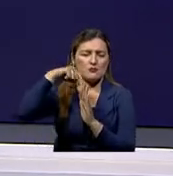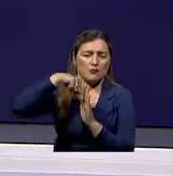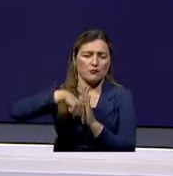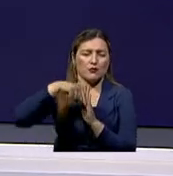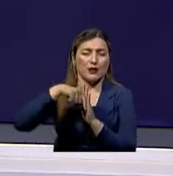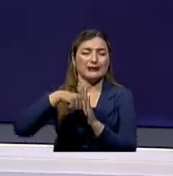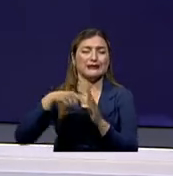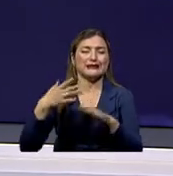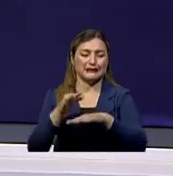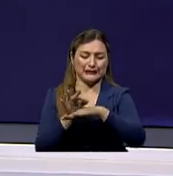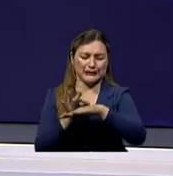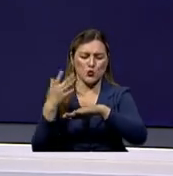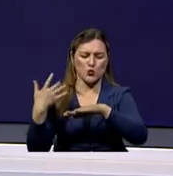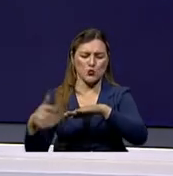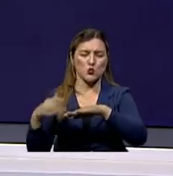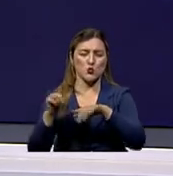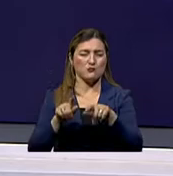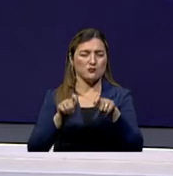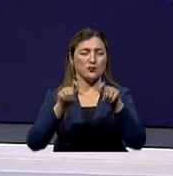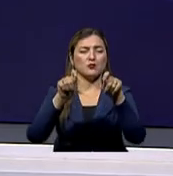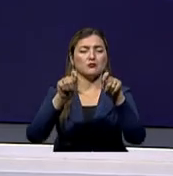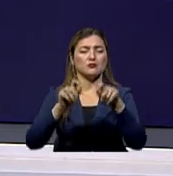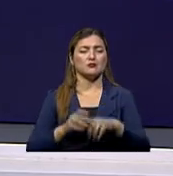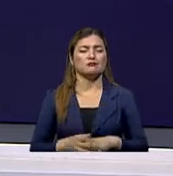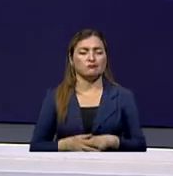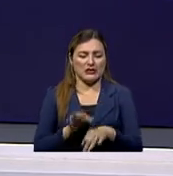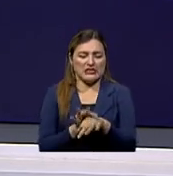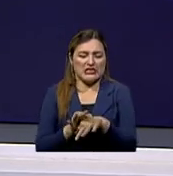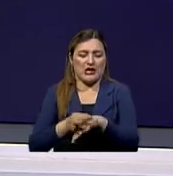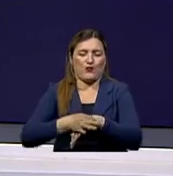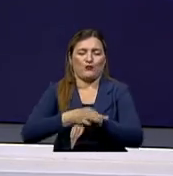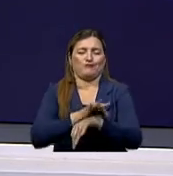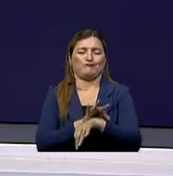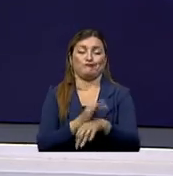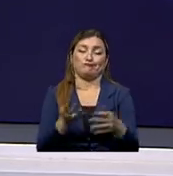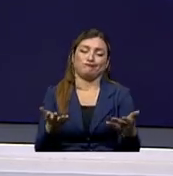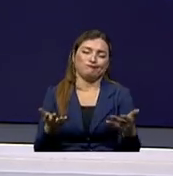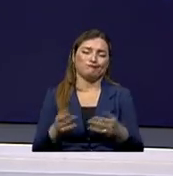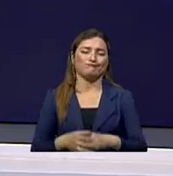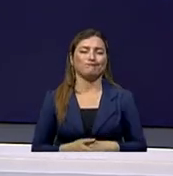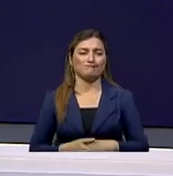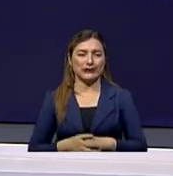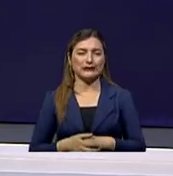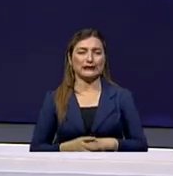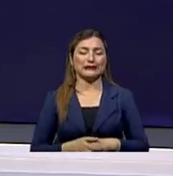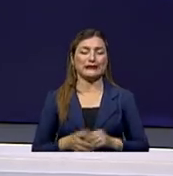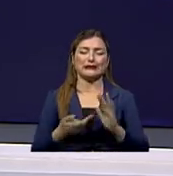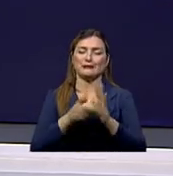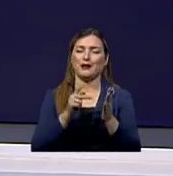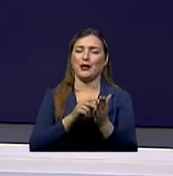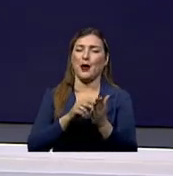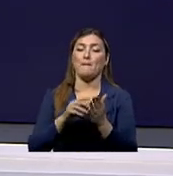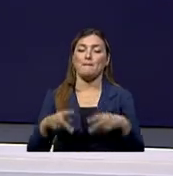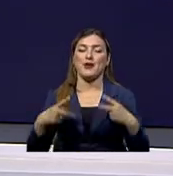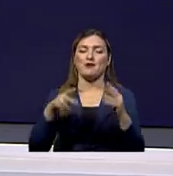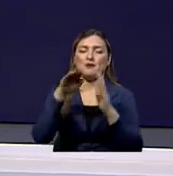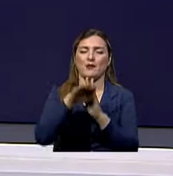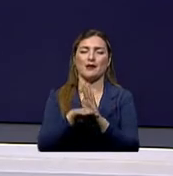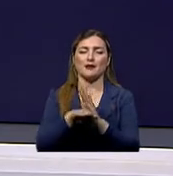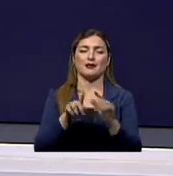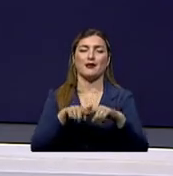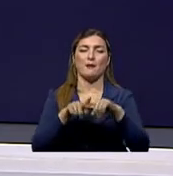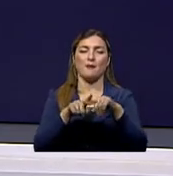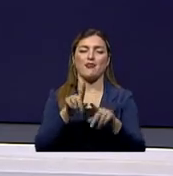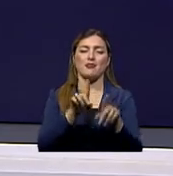y donde ya pudo haber existido algún tipo de metástasis, pues el pronóstico disminuye. Todo dependerá del grado en el cual usted